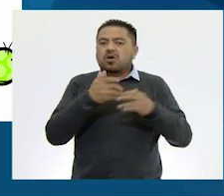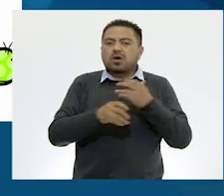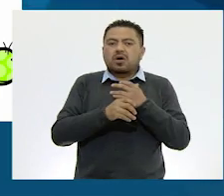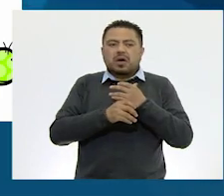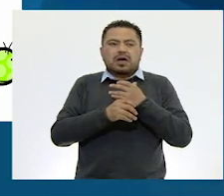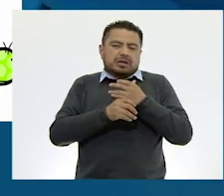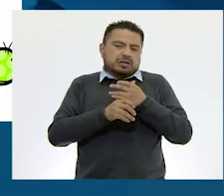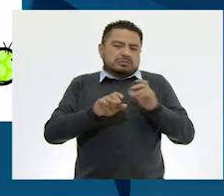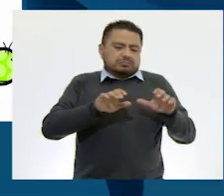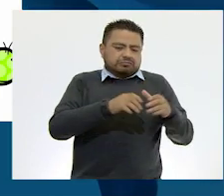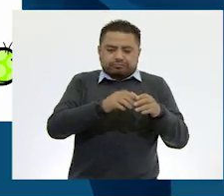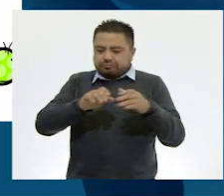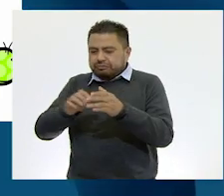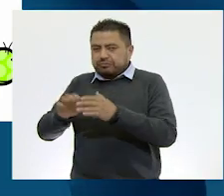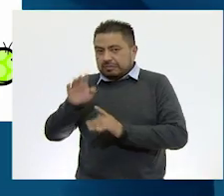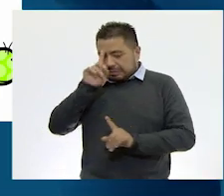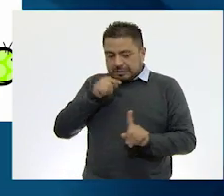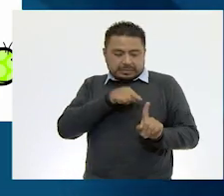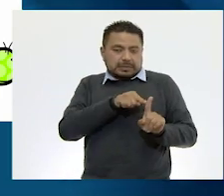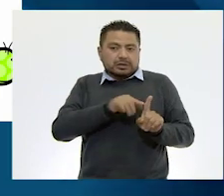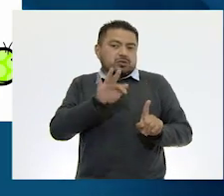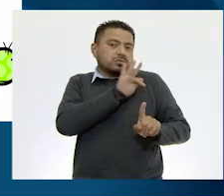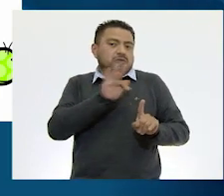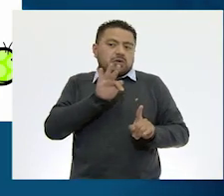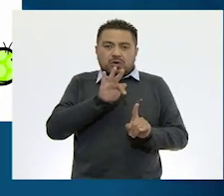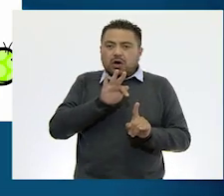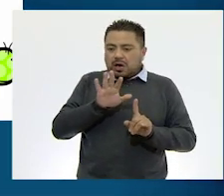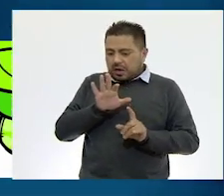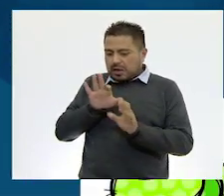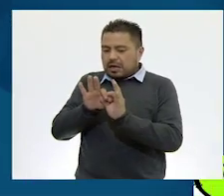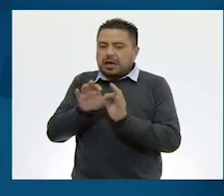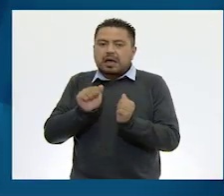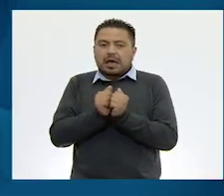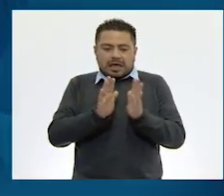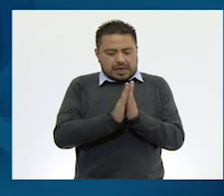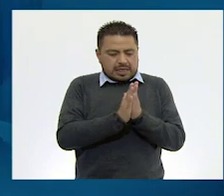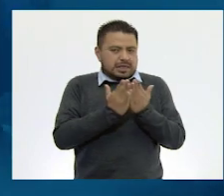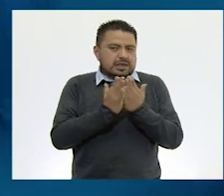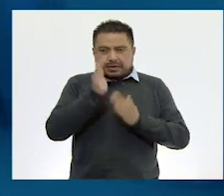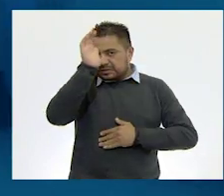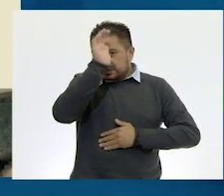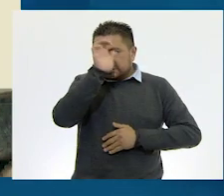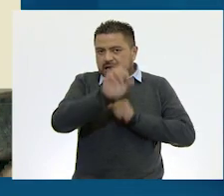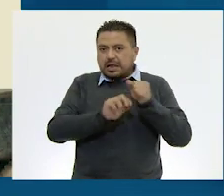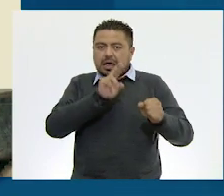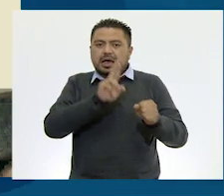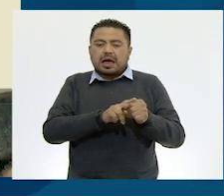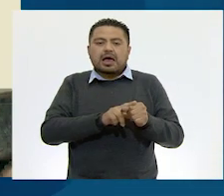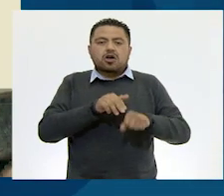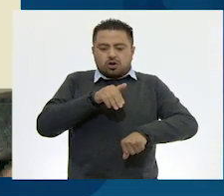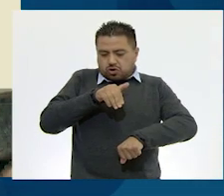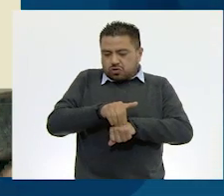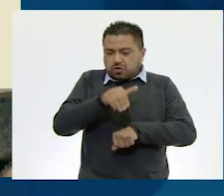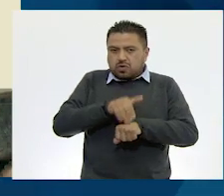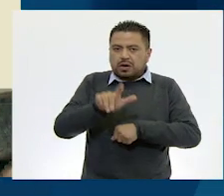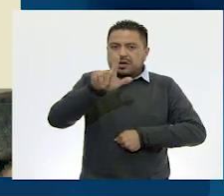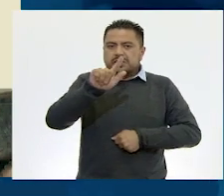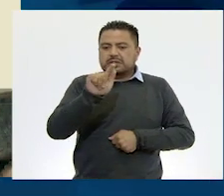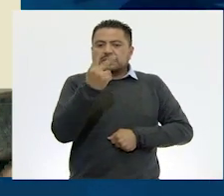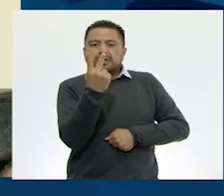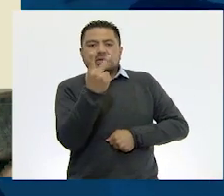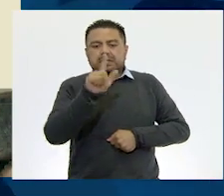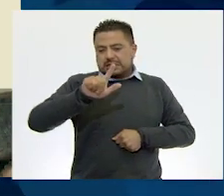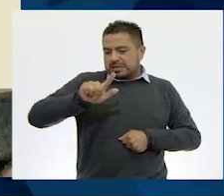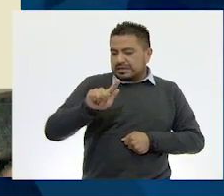especies endémicas. Para ello nos podremos apoyar en nuestro libro de ciencias naturales en las páginas 72